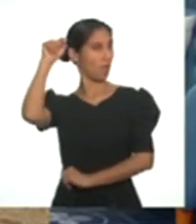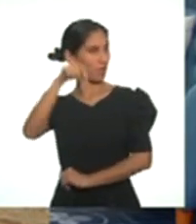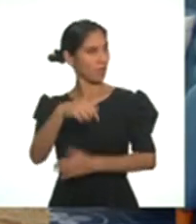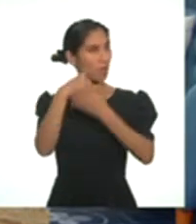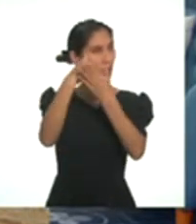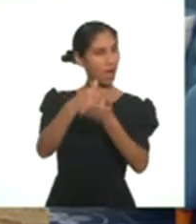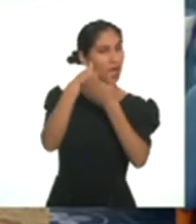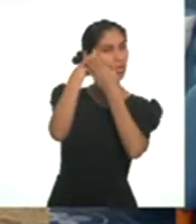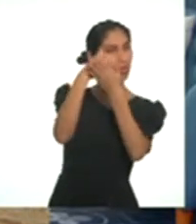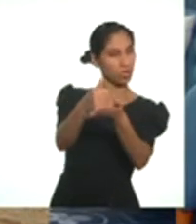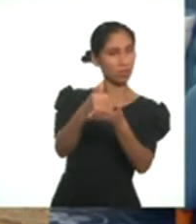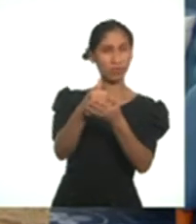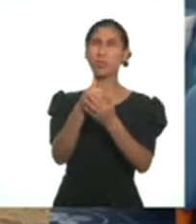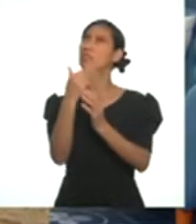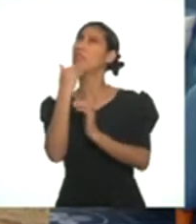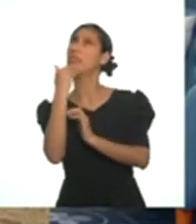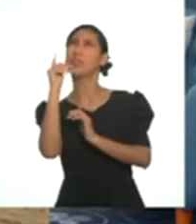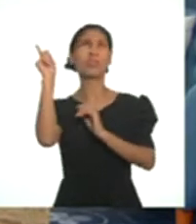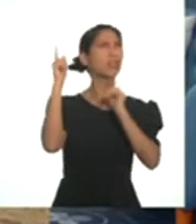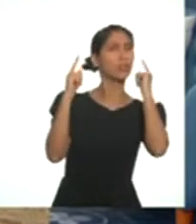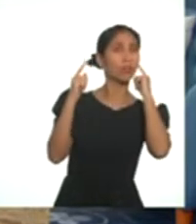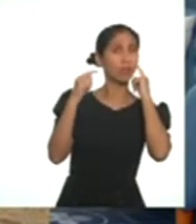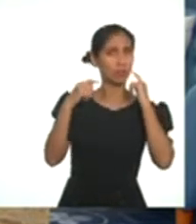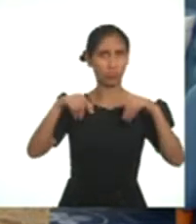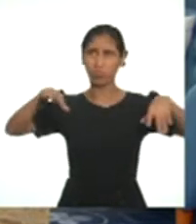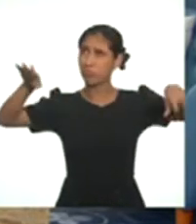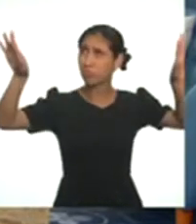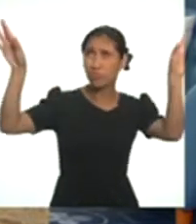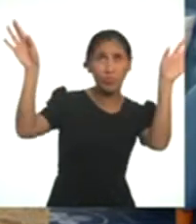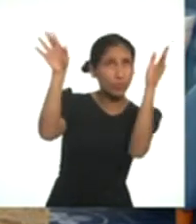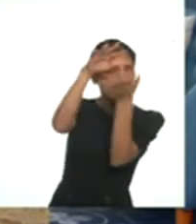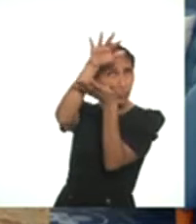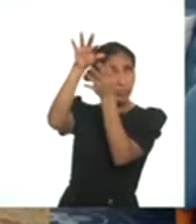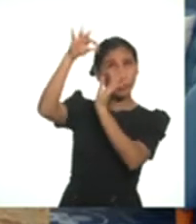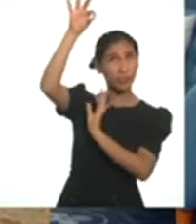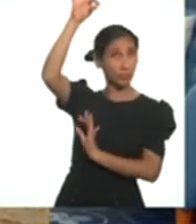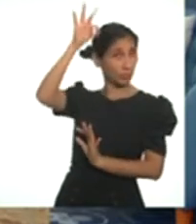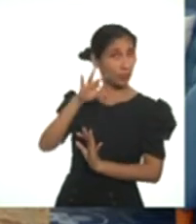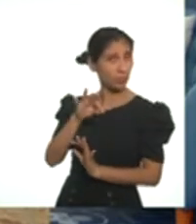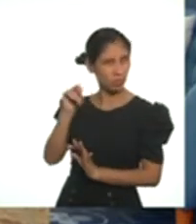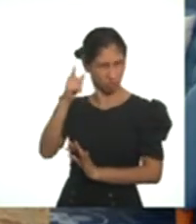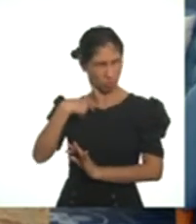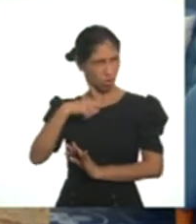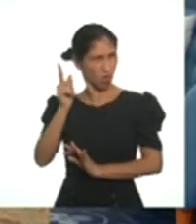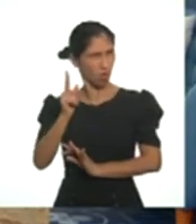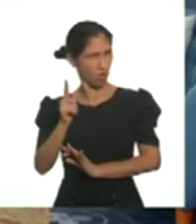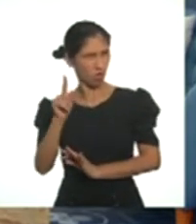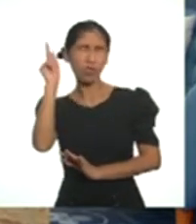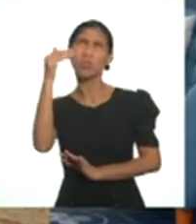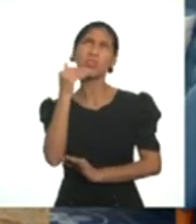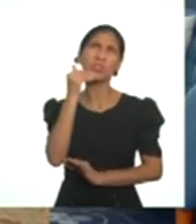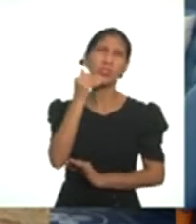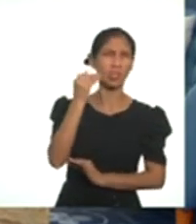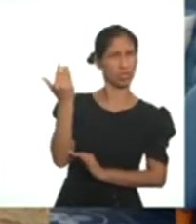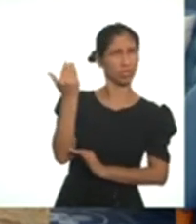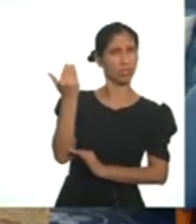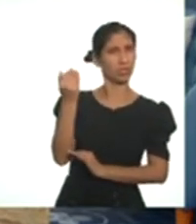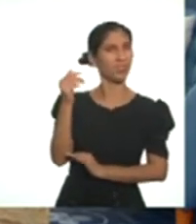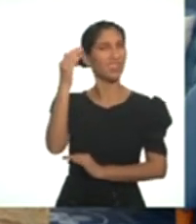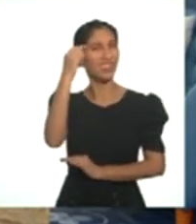a ayudarlos. ¿Y quién eres? ¿Un fantasma? No soy un fantasma. ¿Y quién eres?